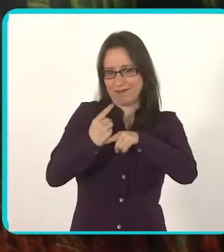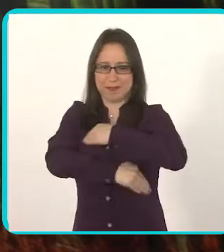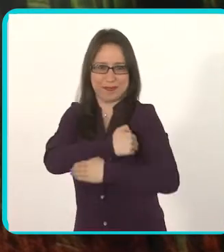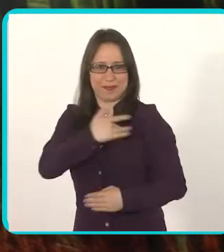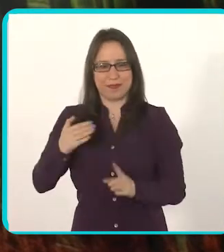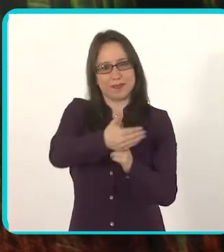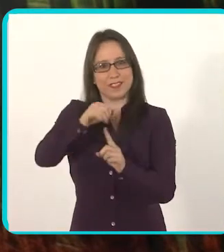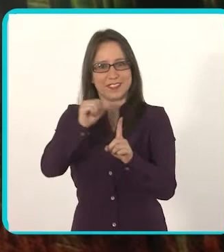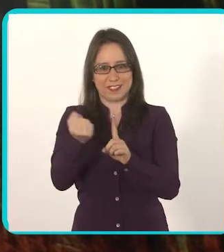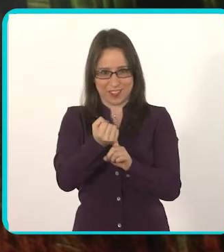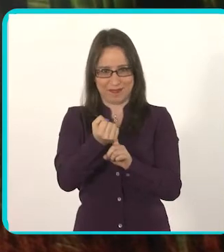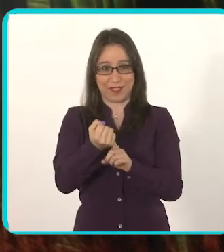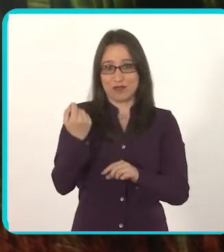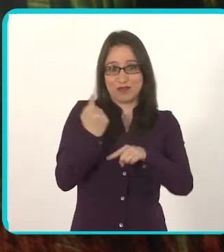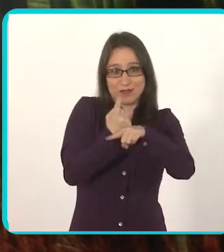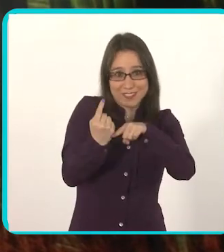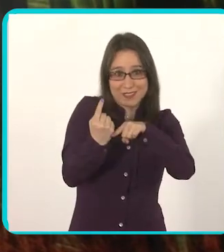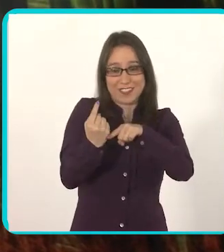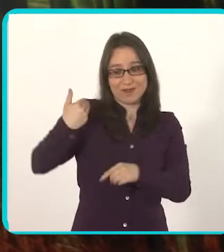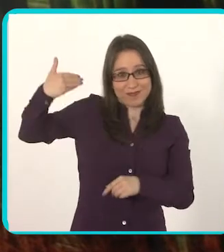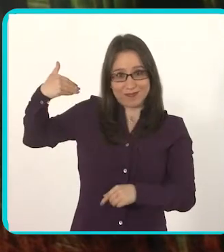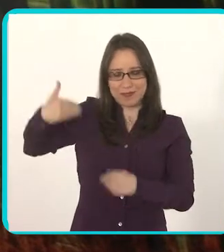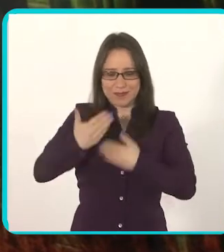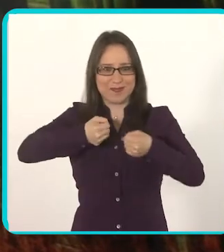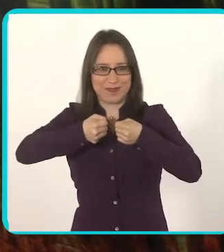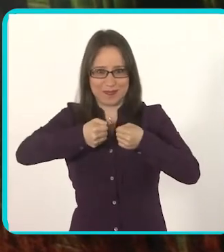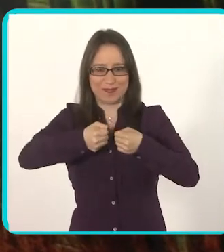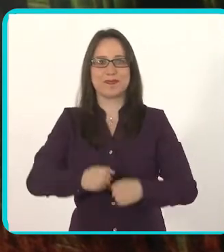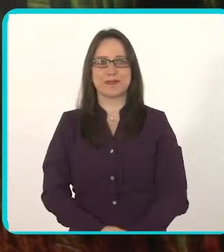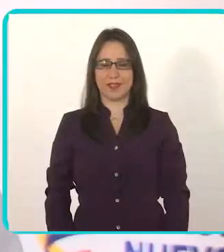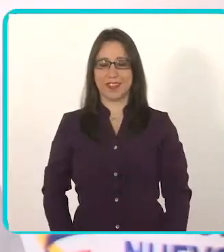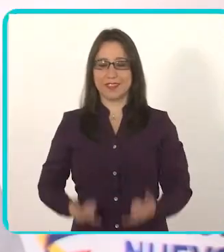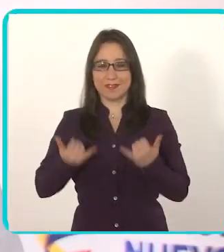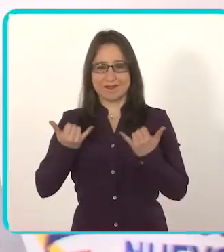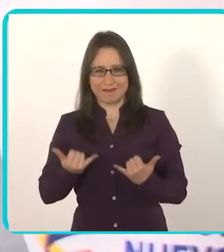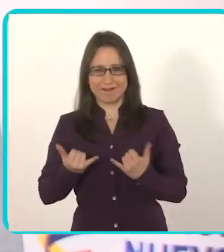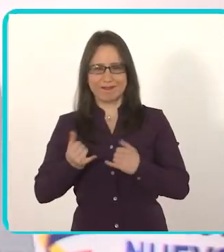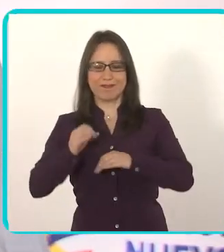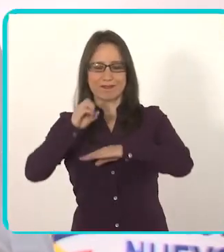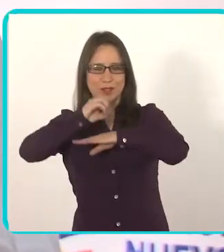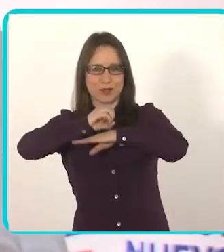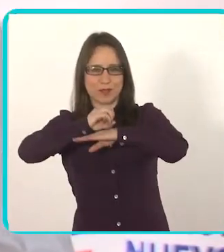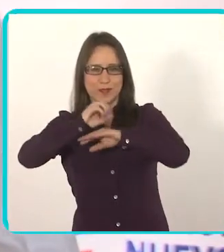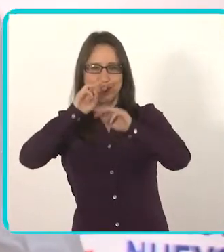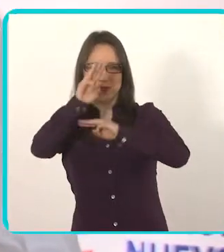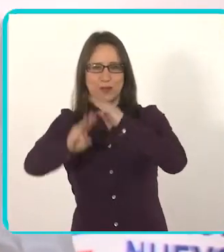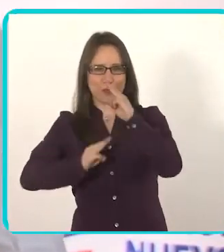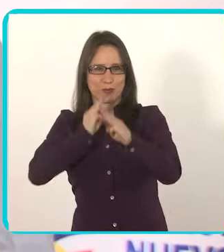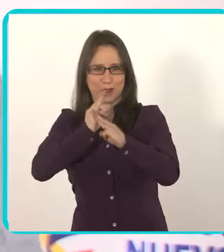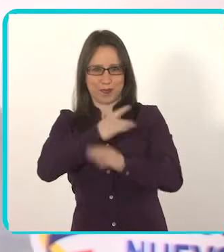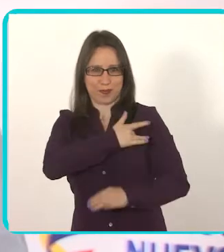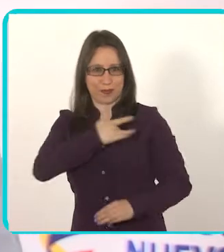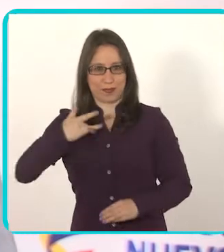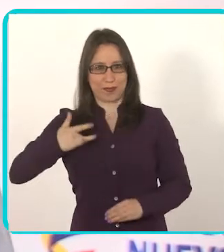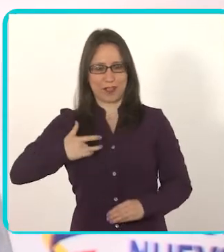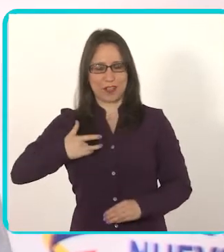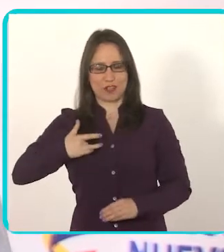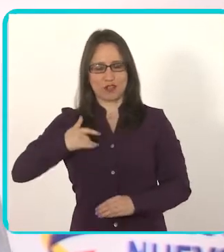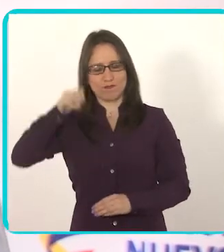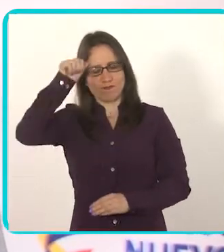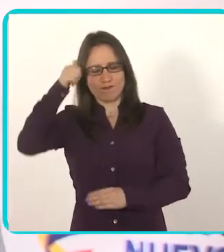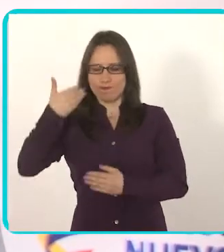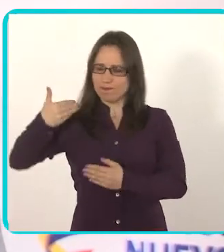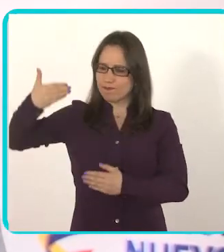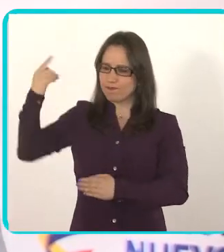tiene que ver con la salud mental de los colombianos. Uguarevalo, adelante. Tómate un minuto y salva una vida, es el lema con el cual la